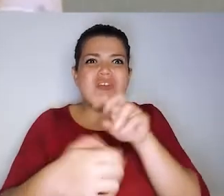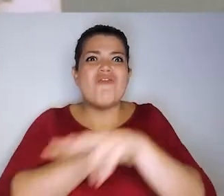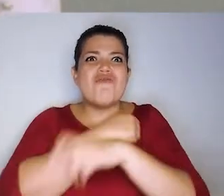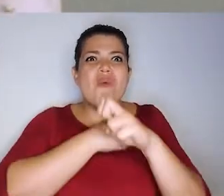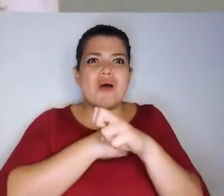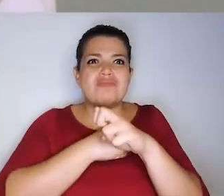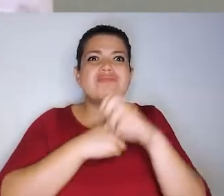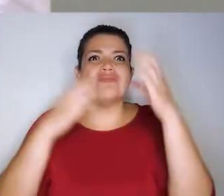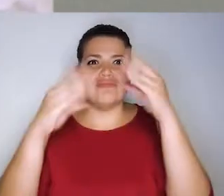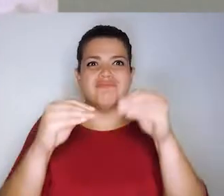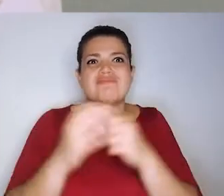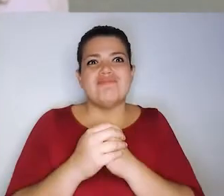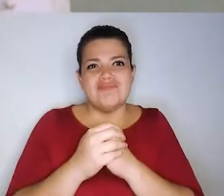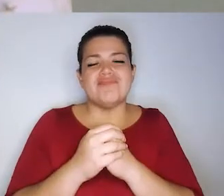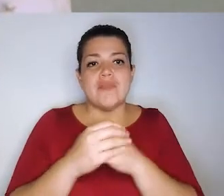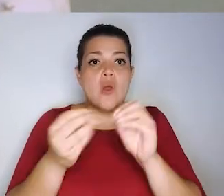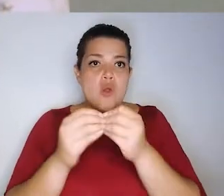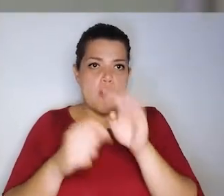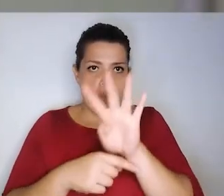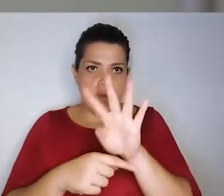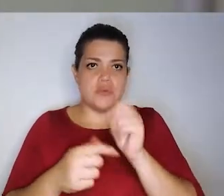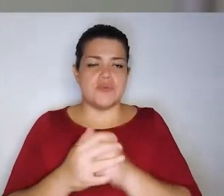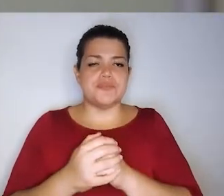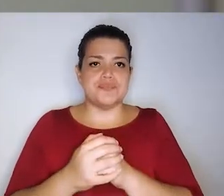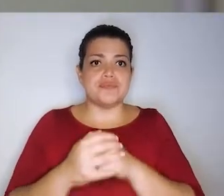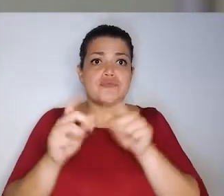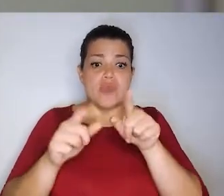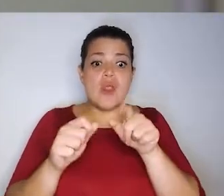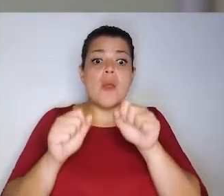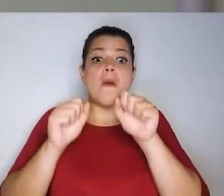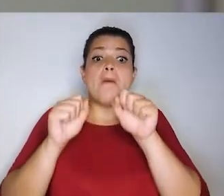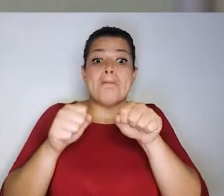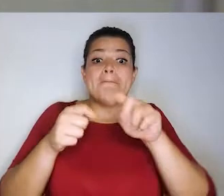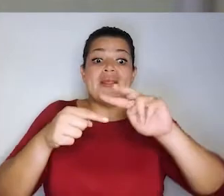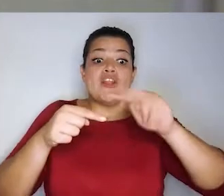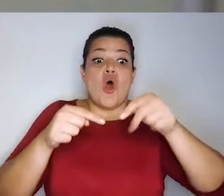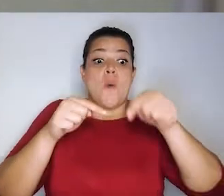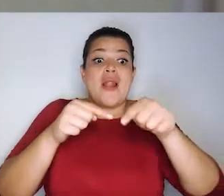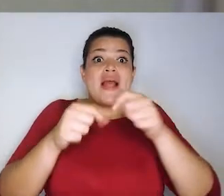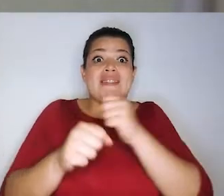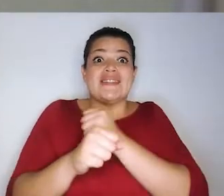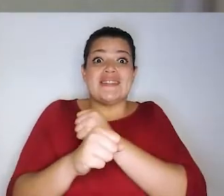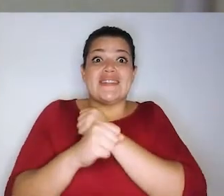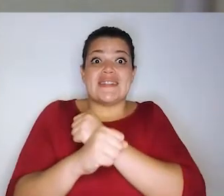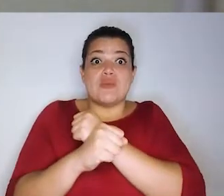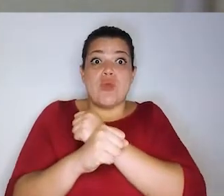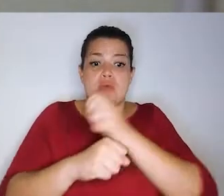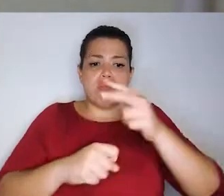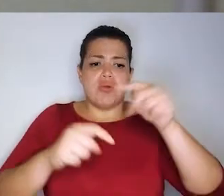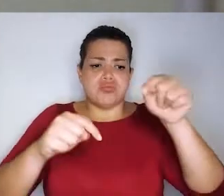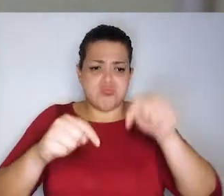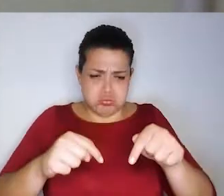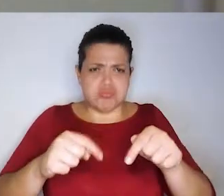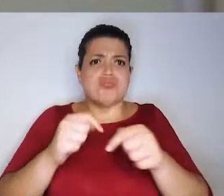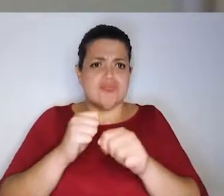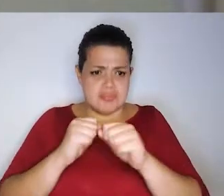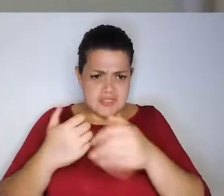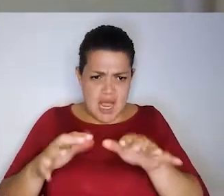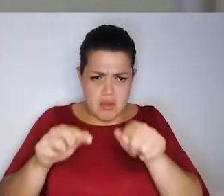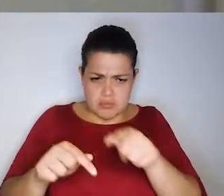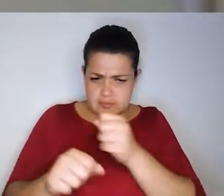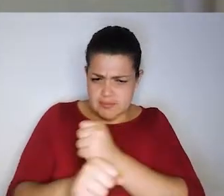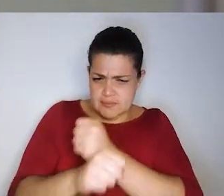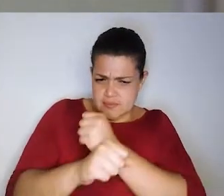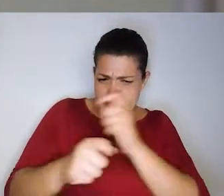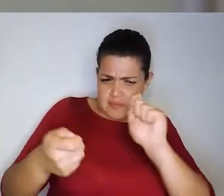será más fácil entrar a sus cuentas. Número cuatro, habilite el doble factor de autentificación